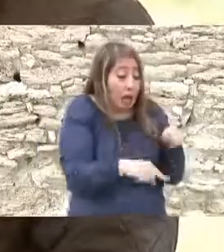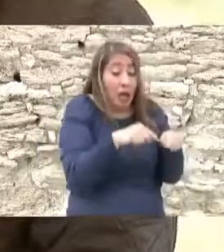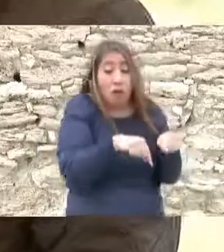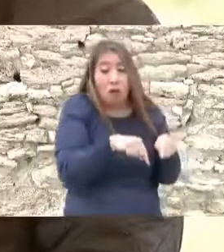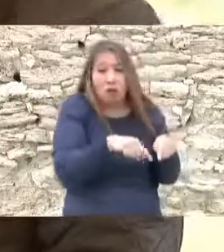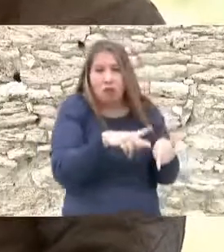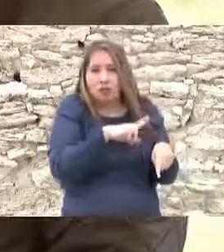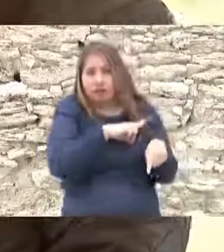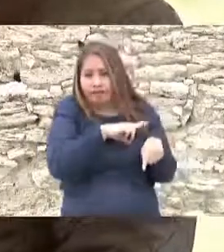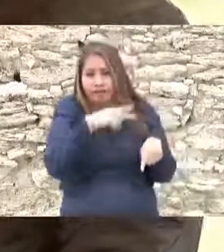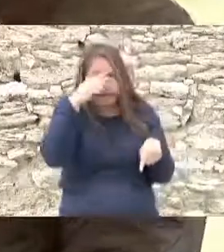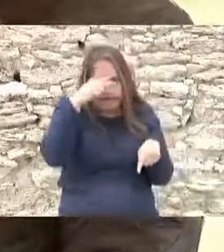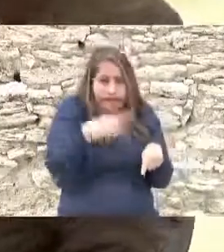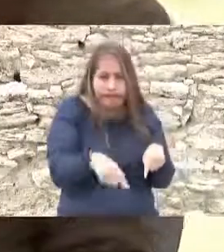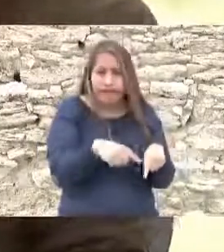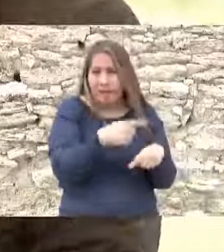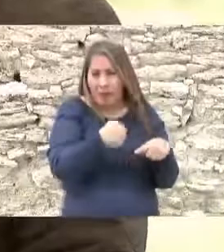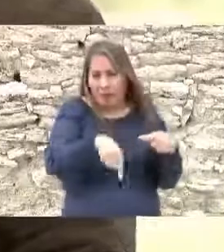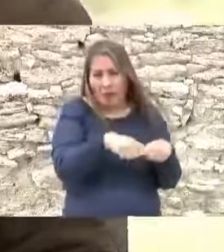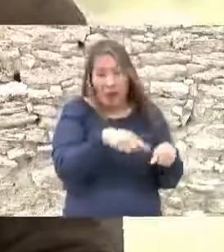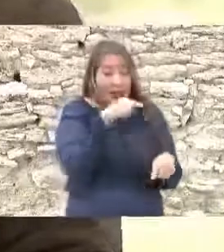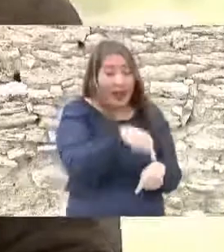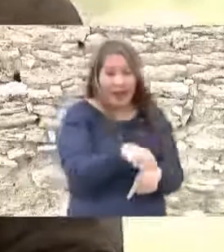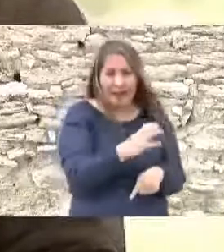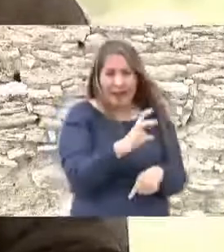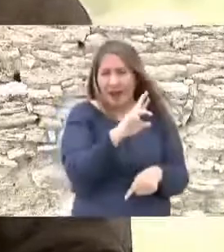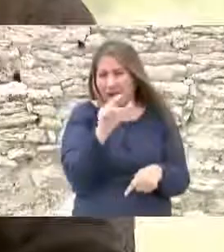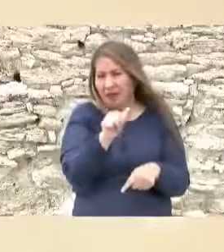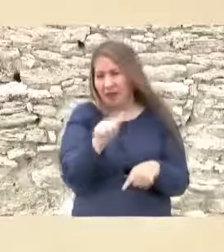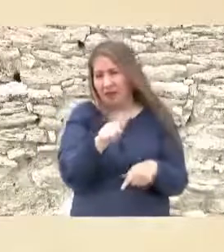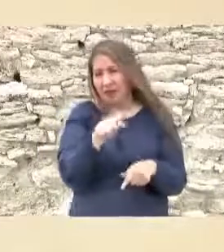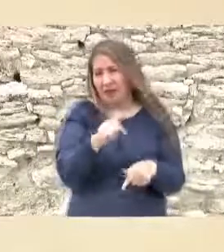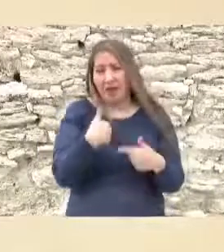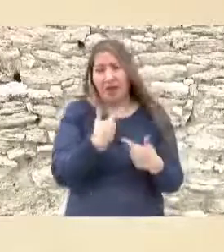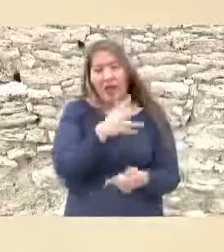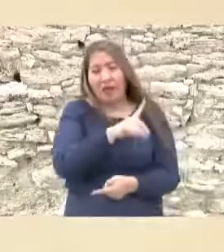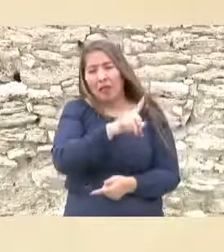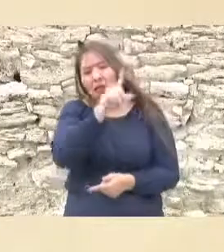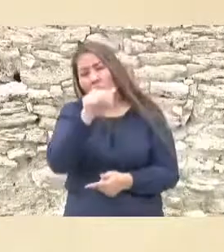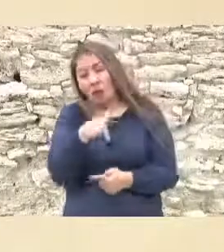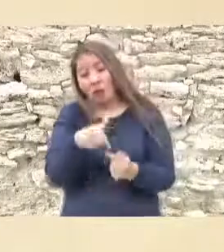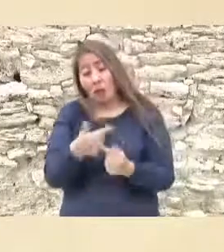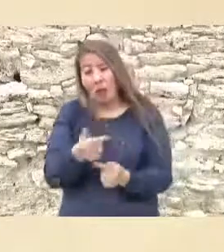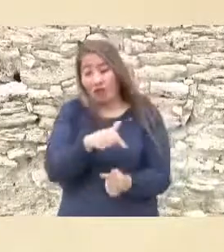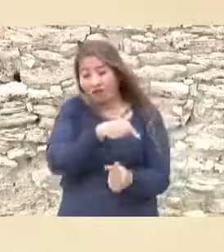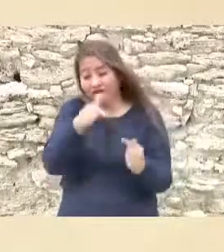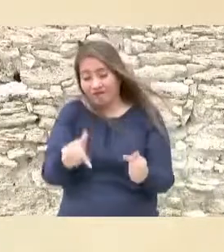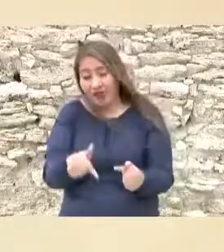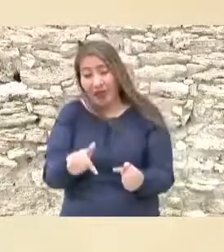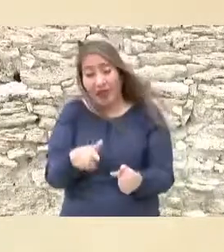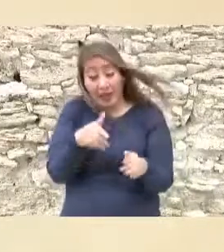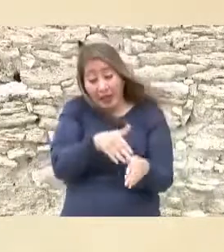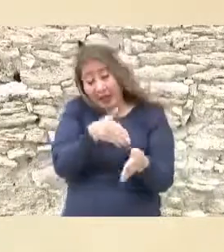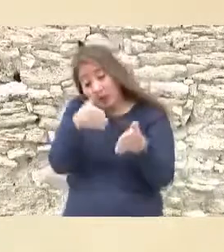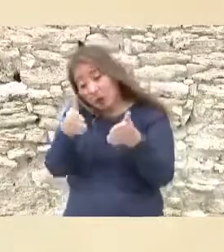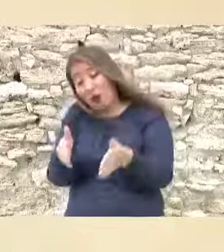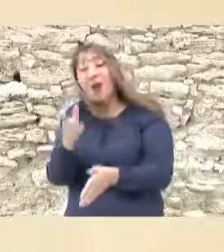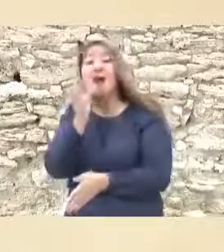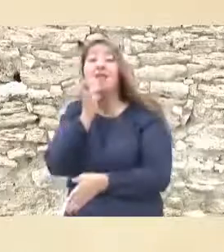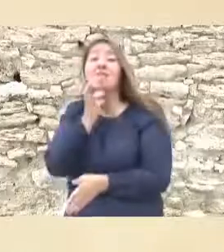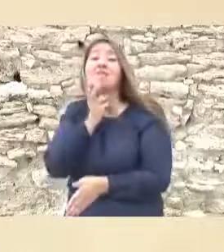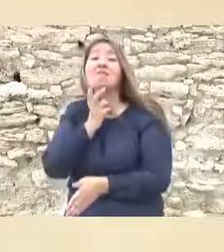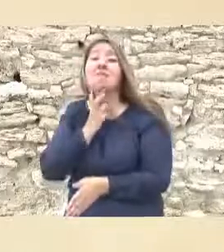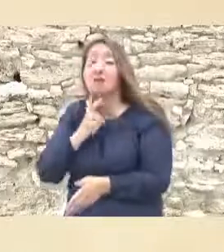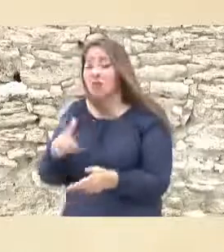sobre todo porque de esa manera se pudo expropiar el petróleo antes